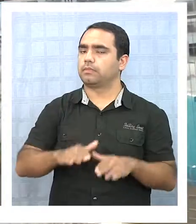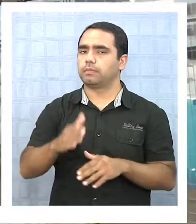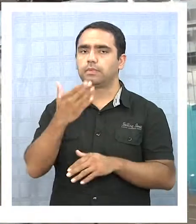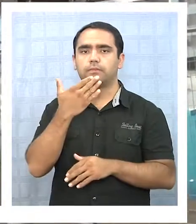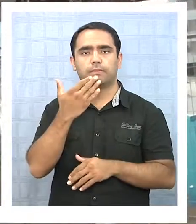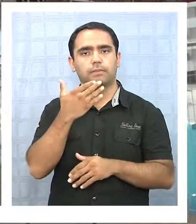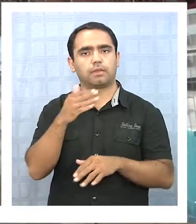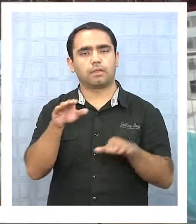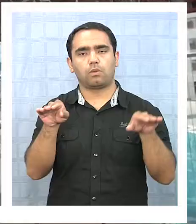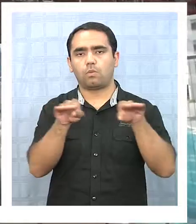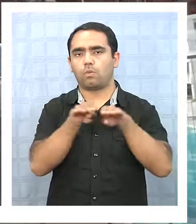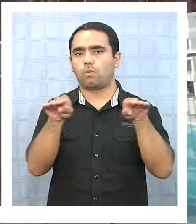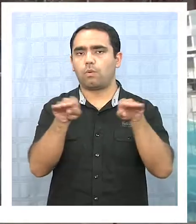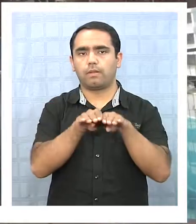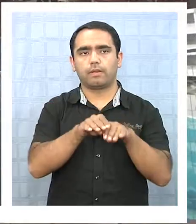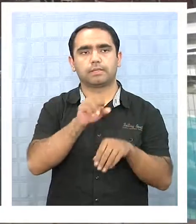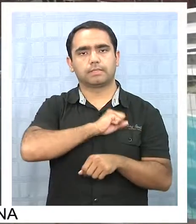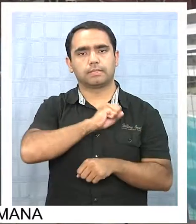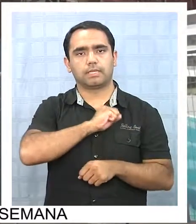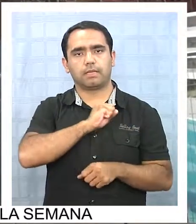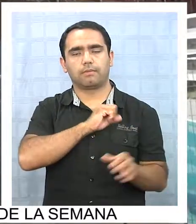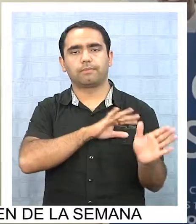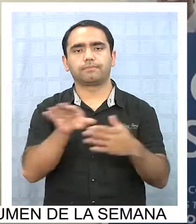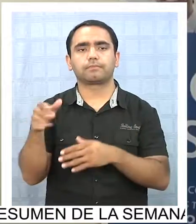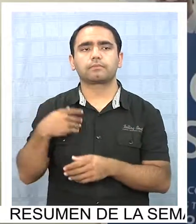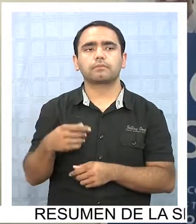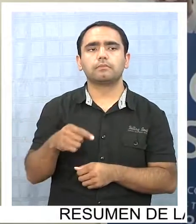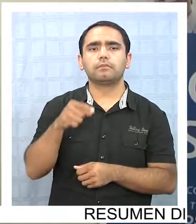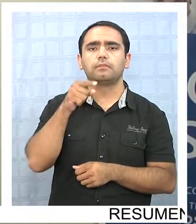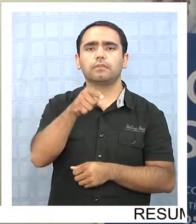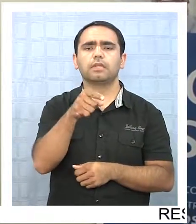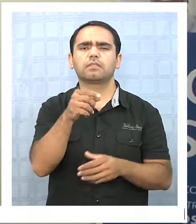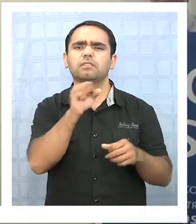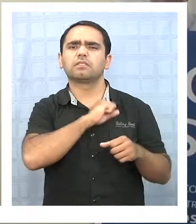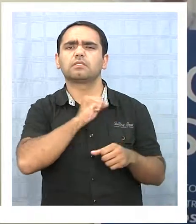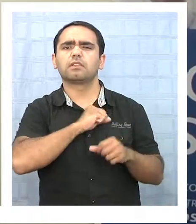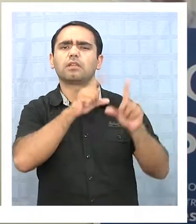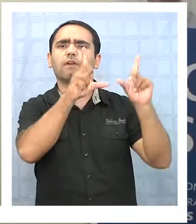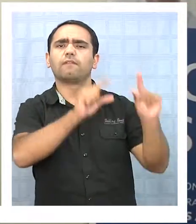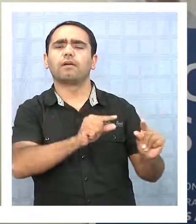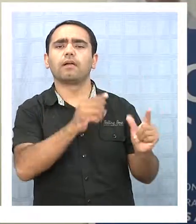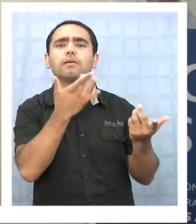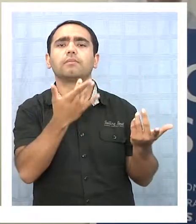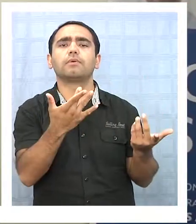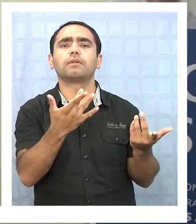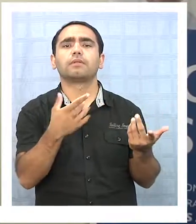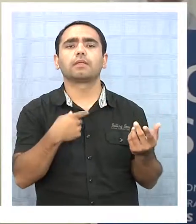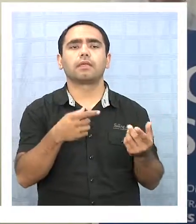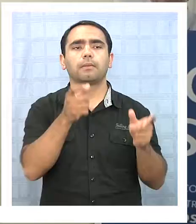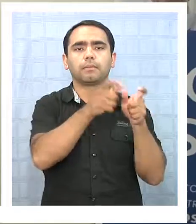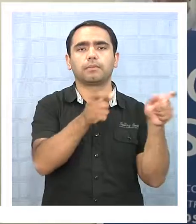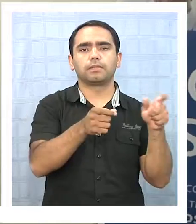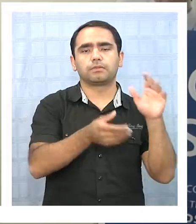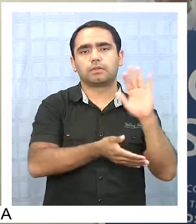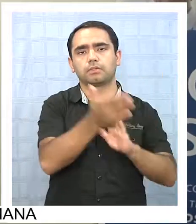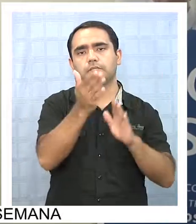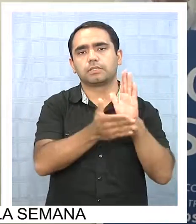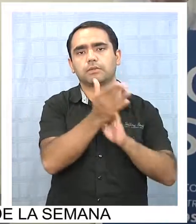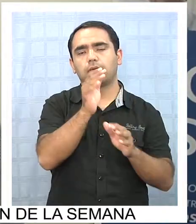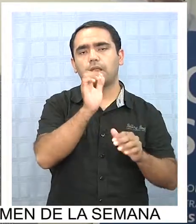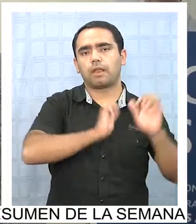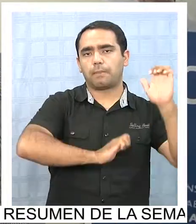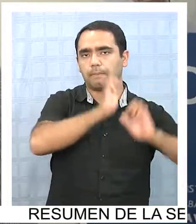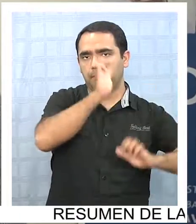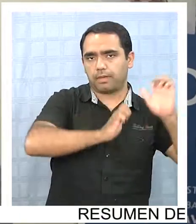estos efectos. En Santiago, los indicadores de venta de vivienda se dan a la baja fundamentalmente por la migración, la salida de los